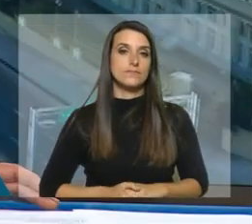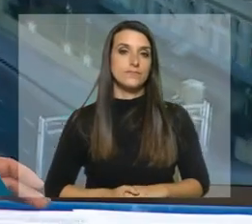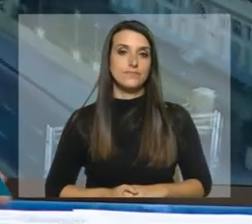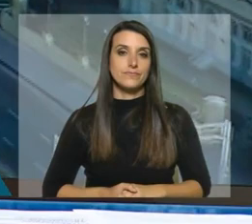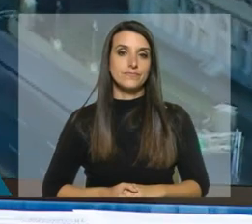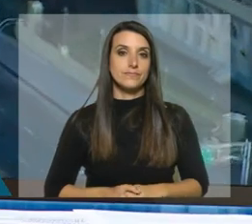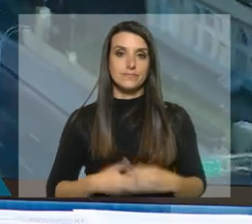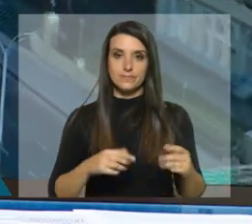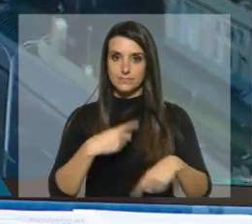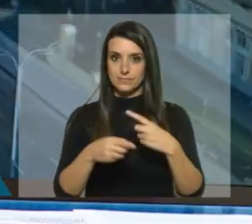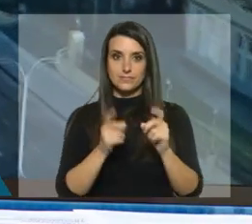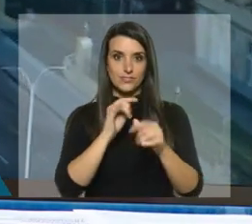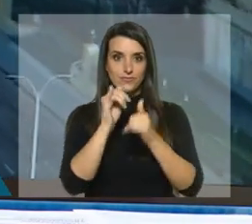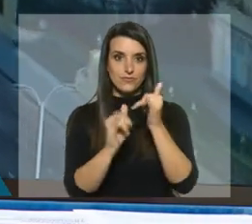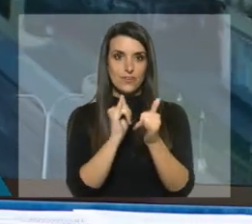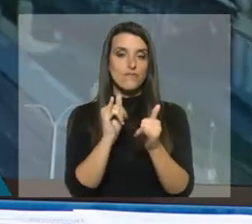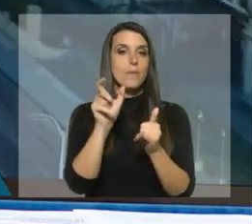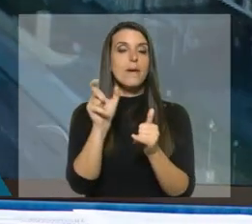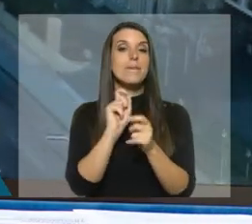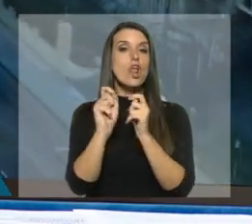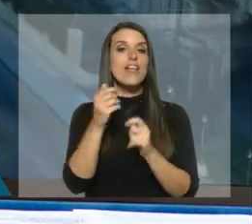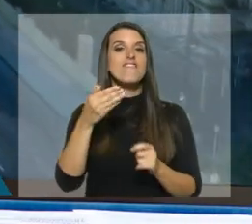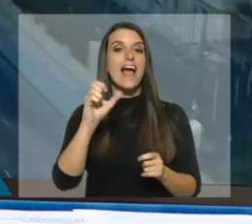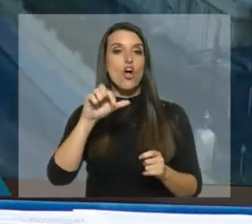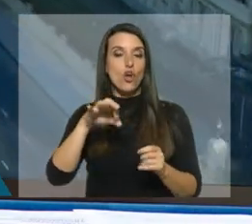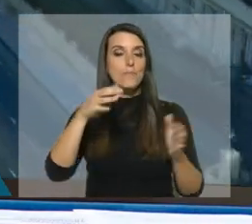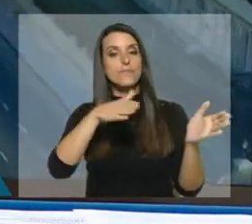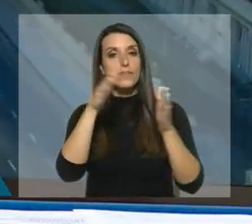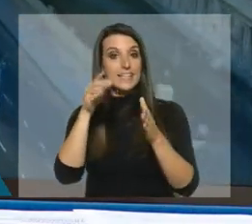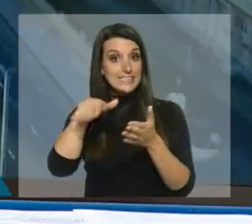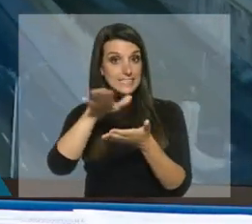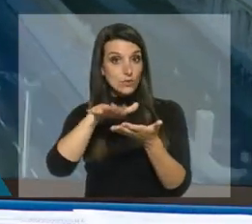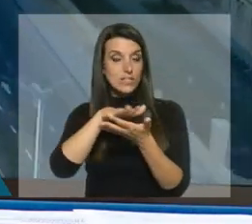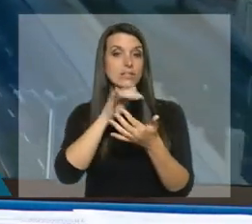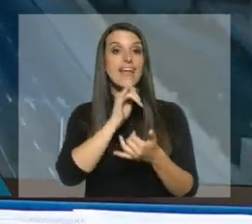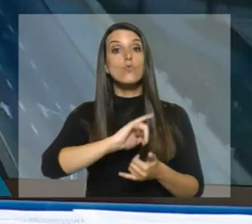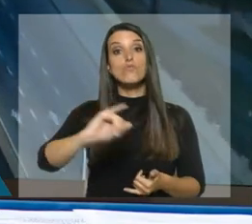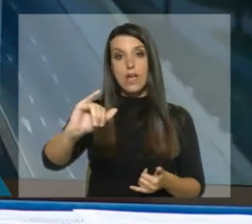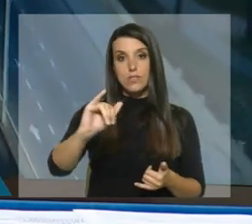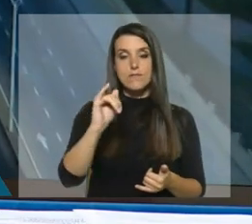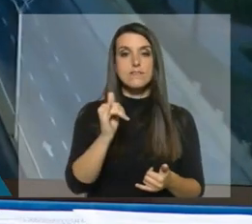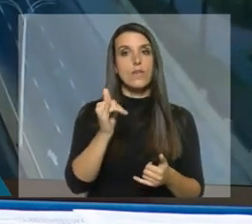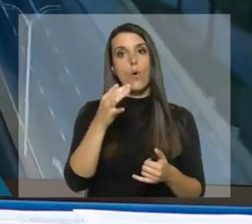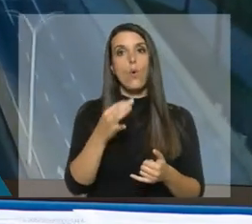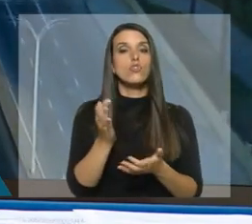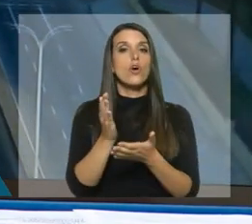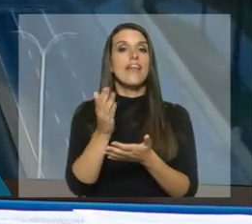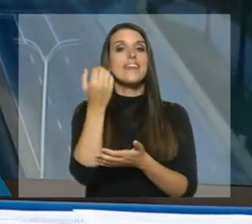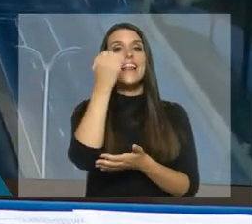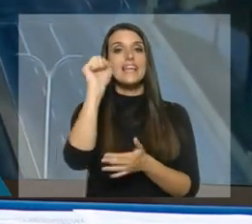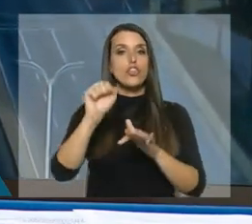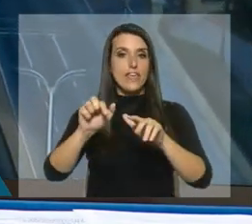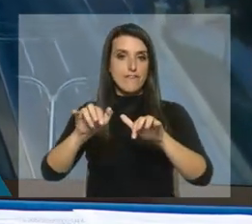Bueno, seguimos en este informe de Fernando Blanco. Estos hechos fueron denunciados oportunamente ante la División de Delitos